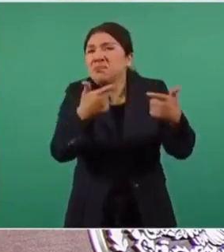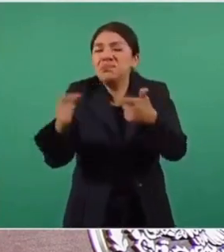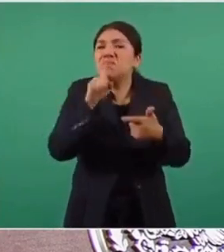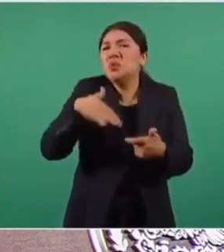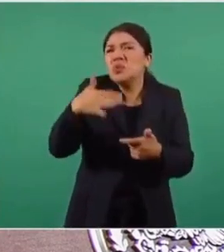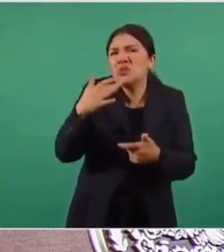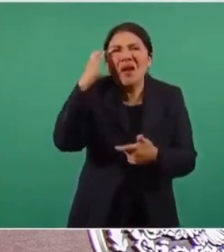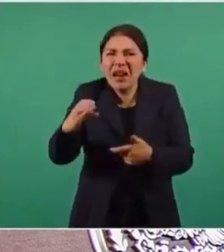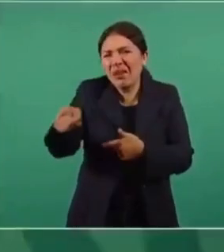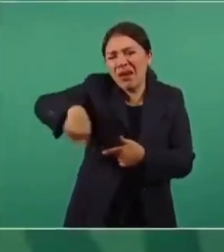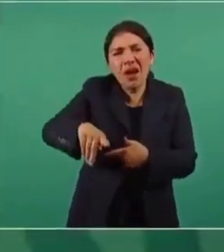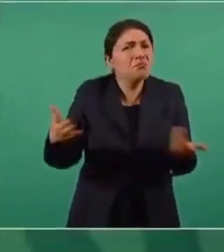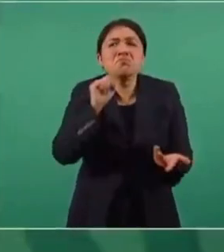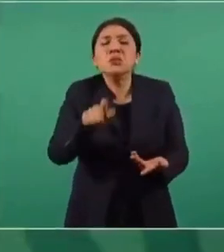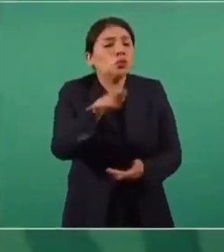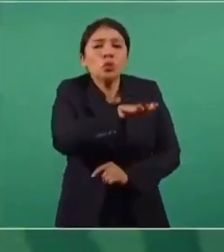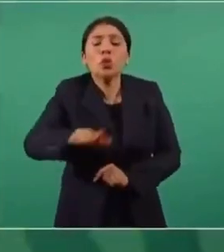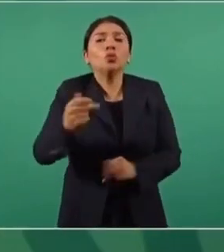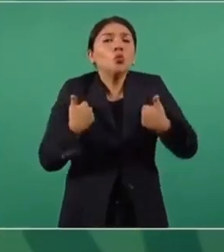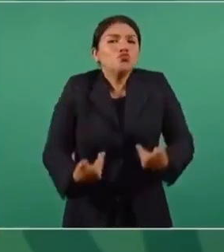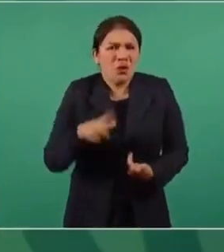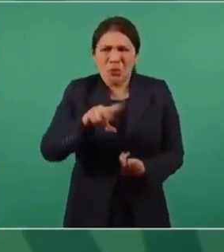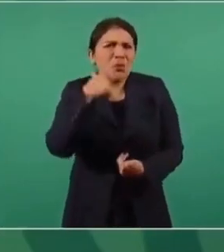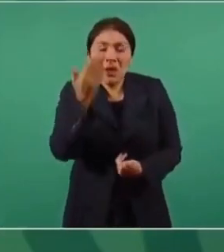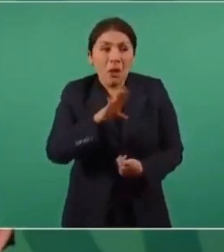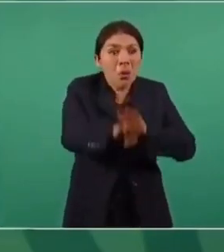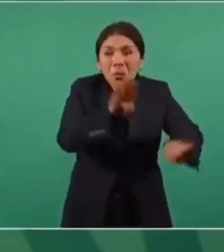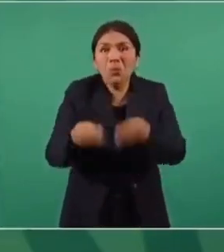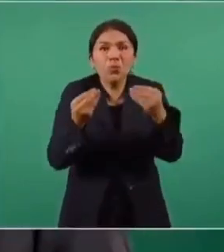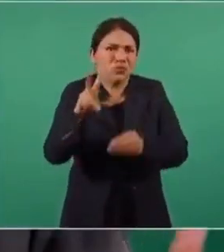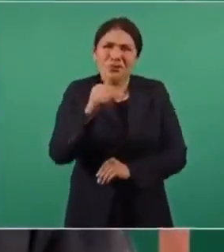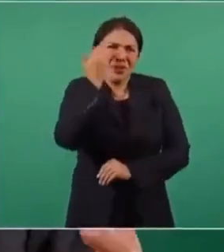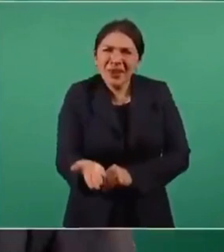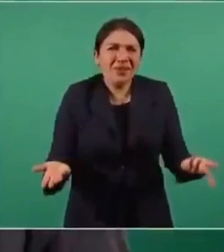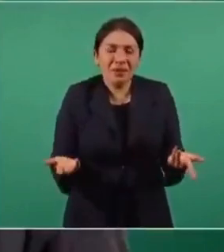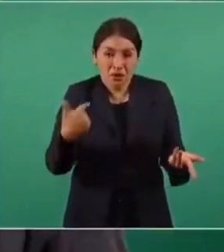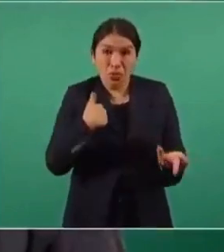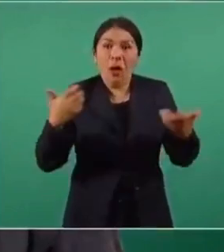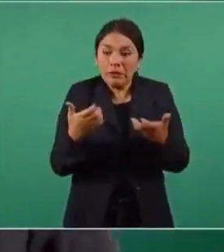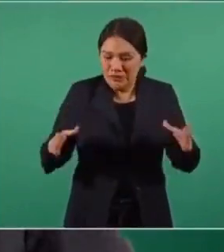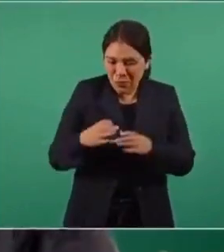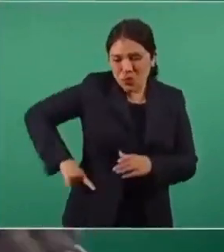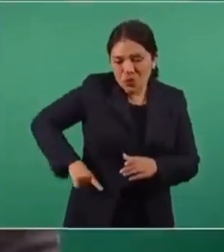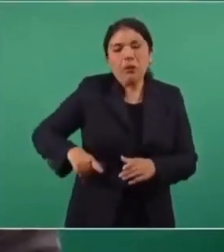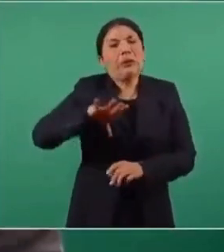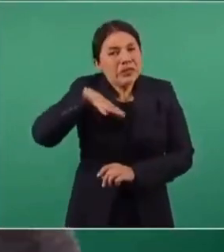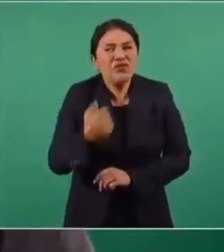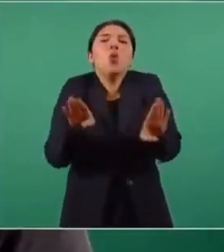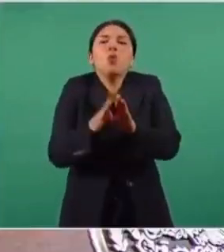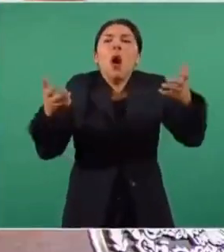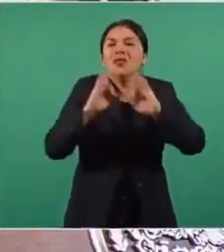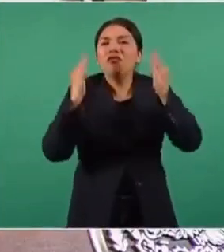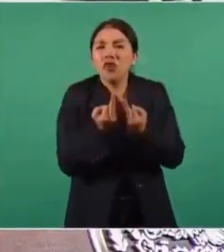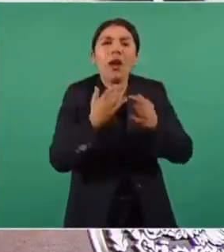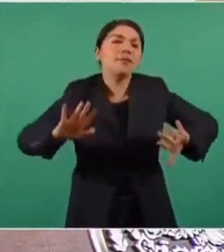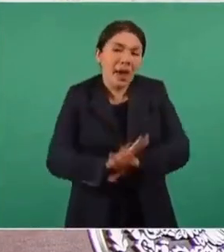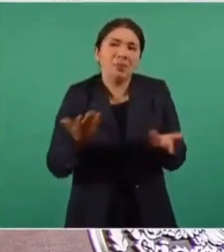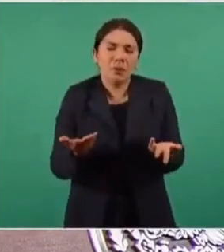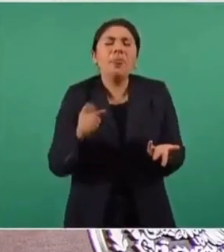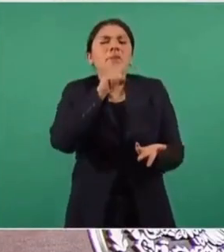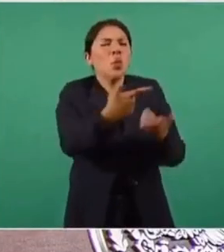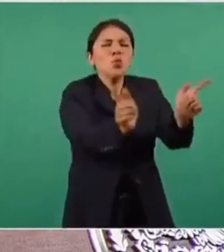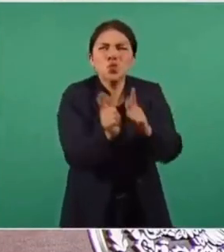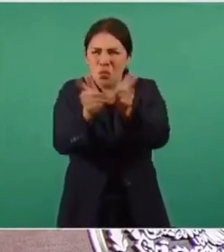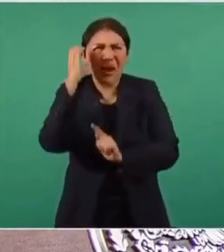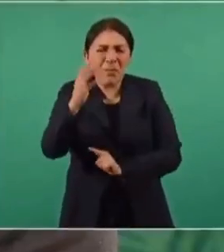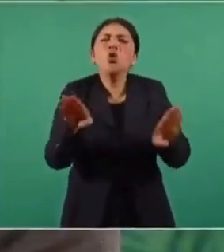humanos, que nosotros no queremos que nadie pierda la vida. Entonces estamos haciendo todo un esfuerzo, pero cambiando la estrategia, porque ¿cómo surgieron estos grupos?